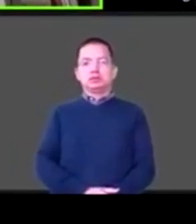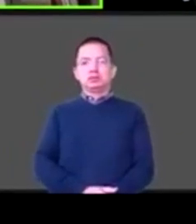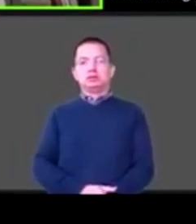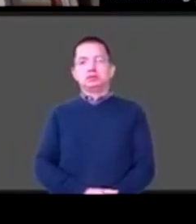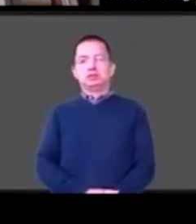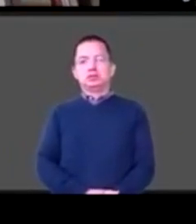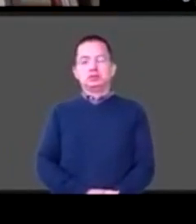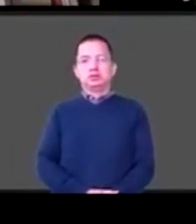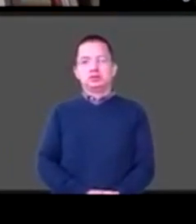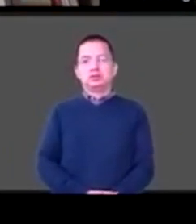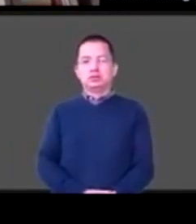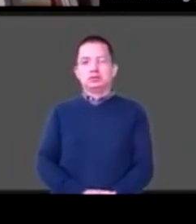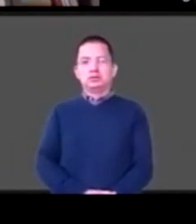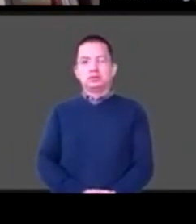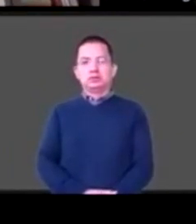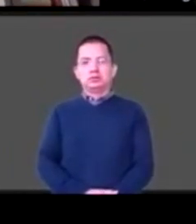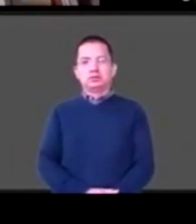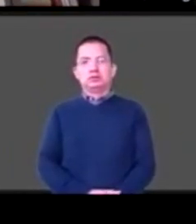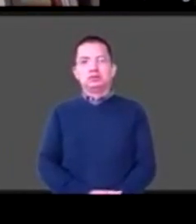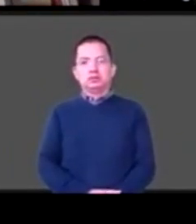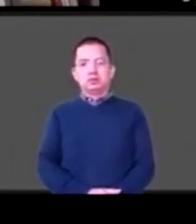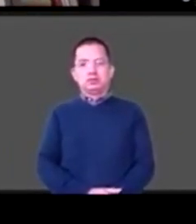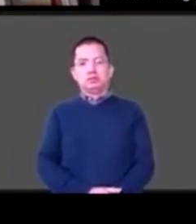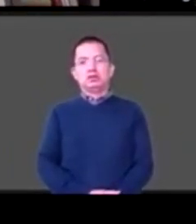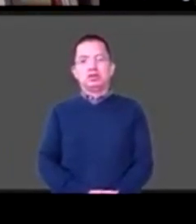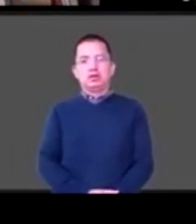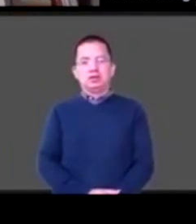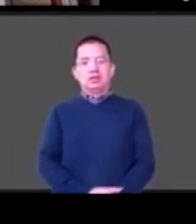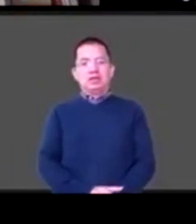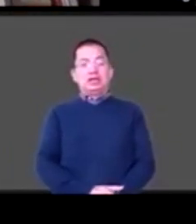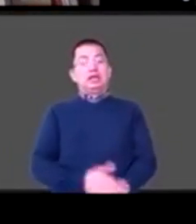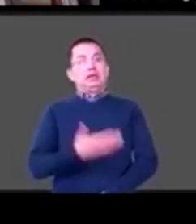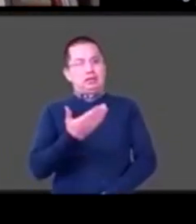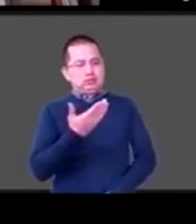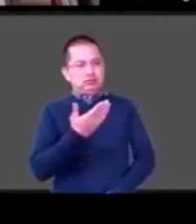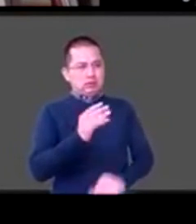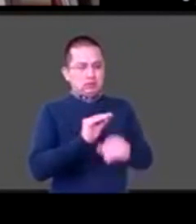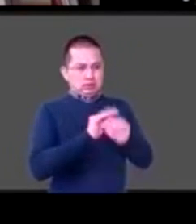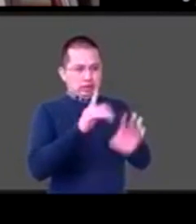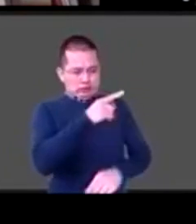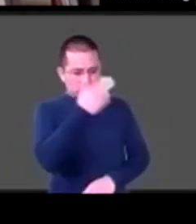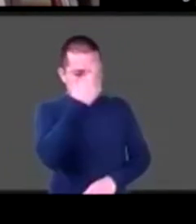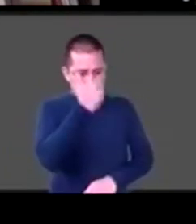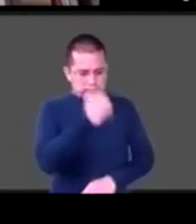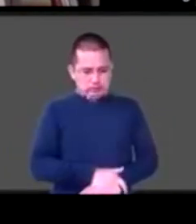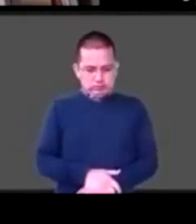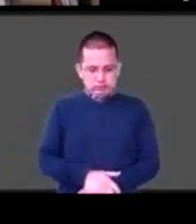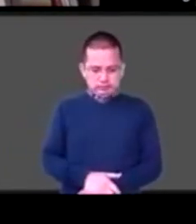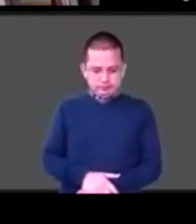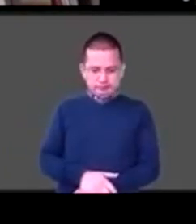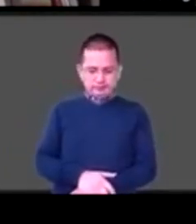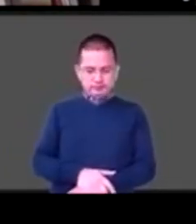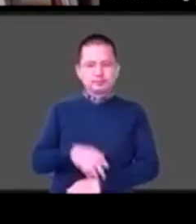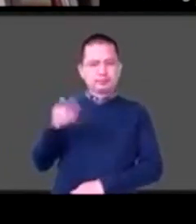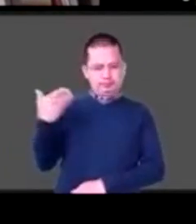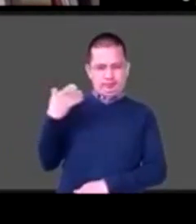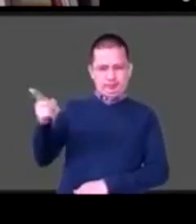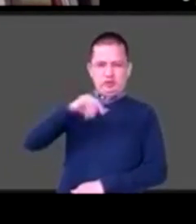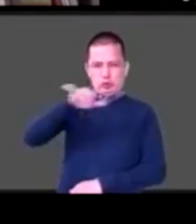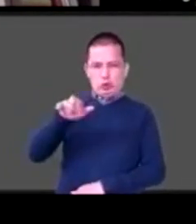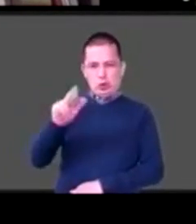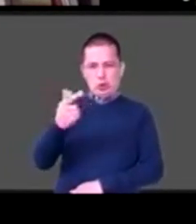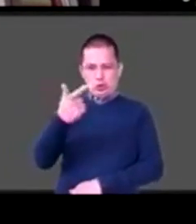claro que sí bueno en mi caso yo creo que me lleva a reflexionar en esa misma línea que decía Jorge de